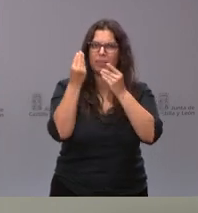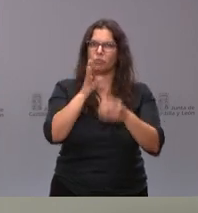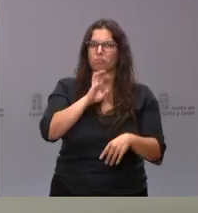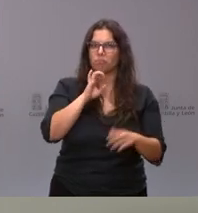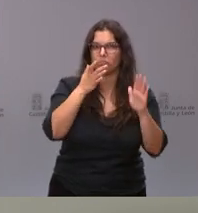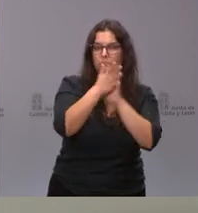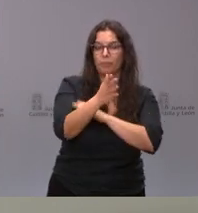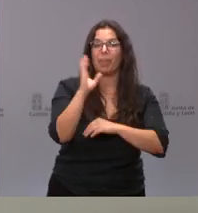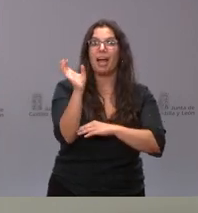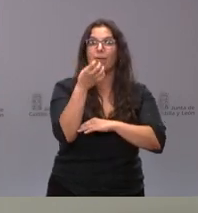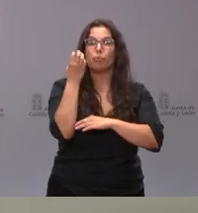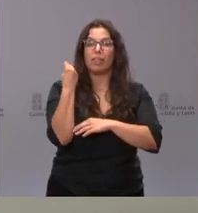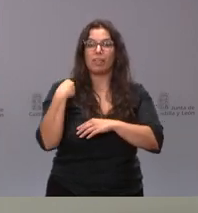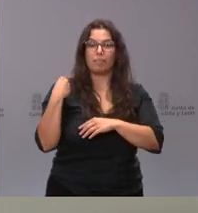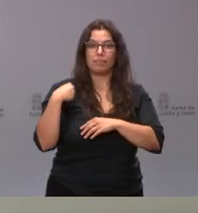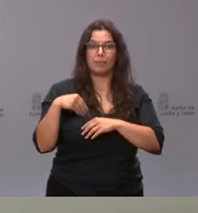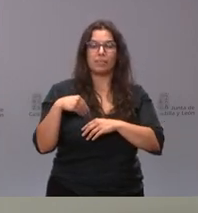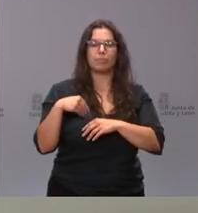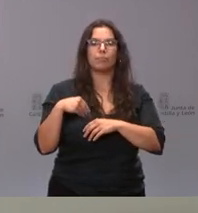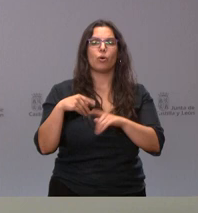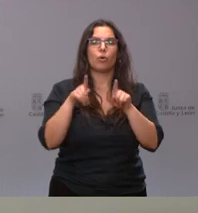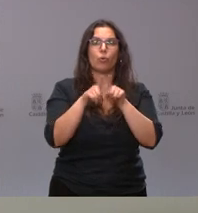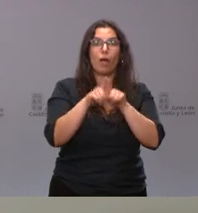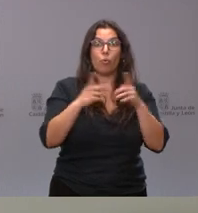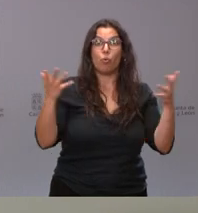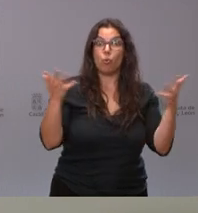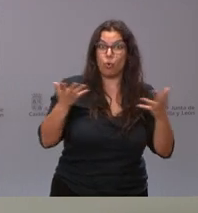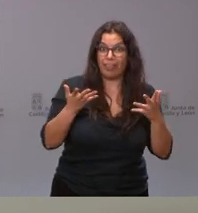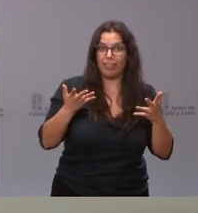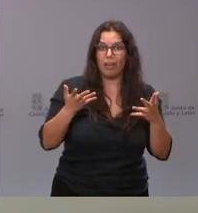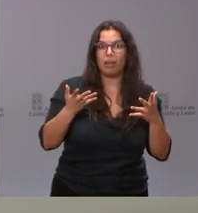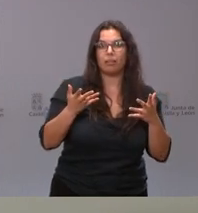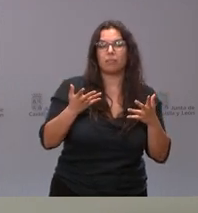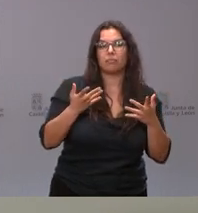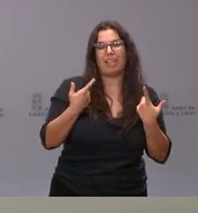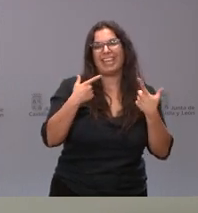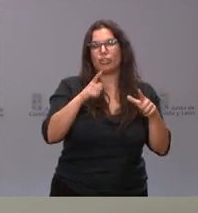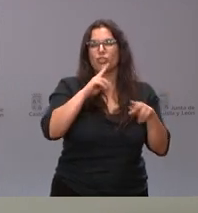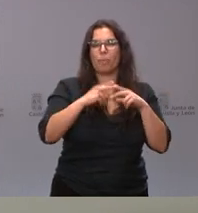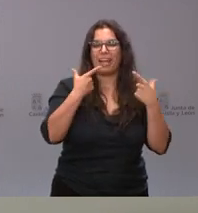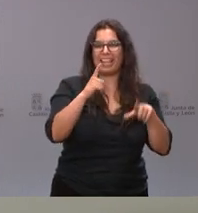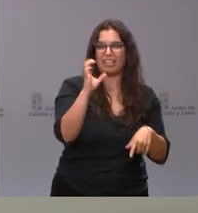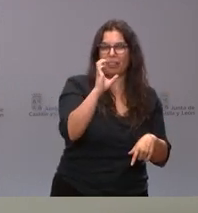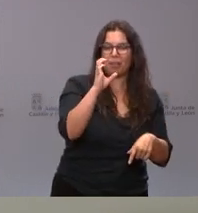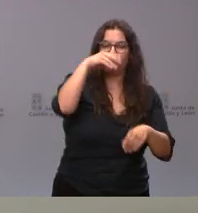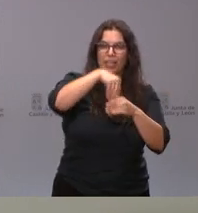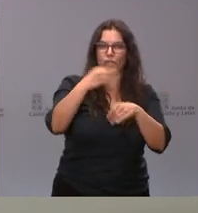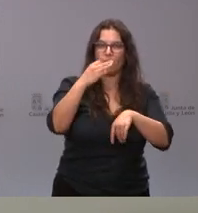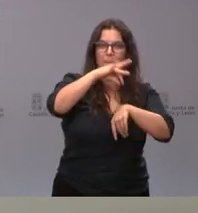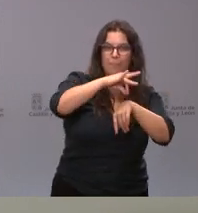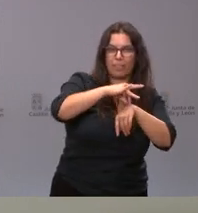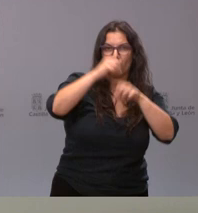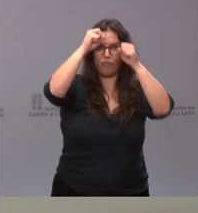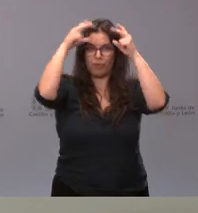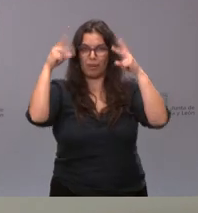las ambulancias de soporte vital avanzado para transporte sanitario urgente, el que se denomina clase C, con médico-enfermera, se